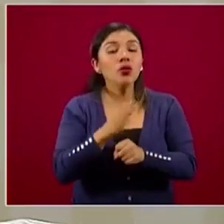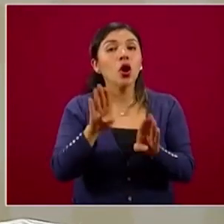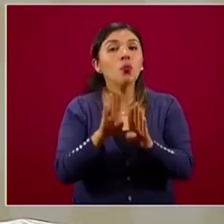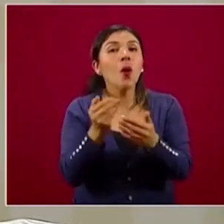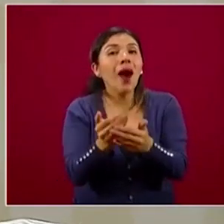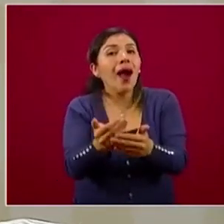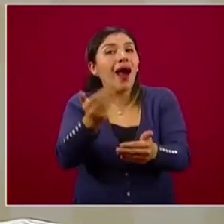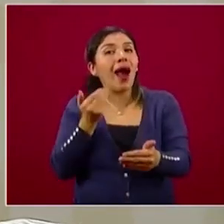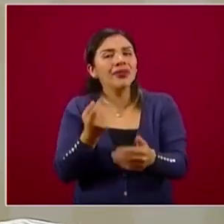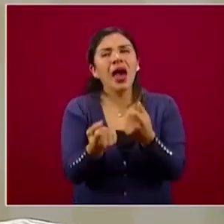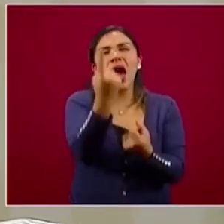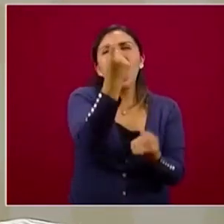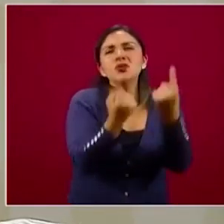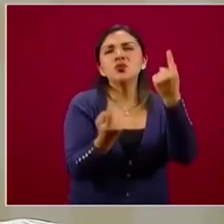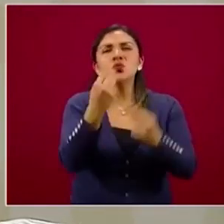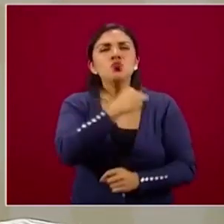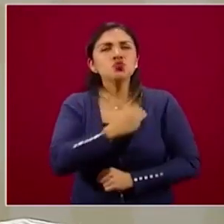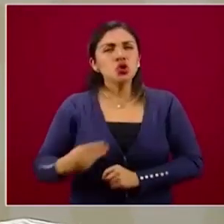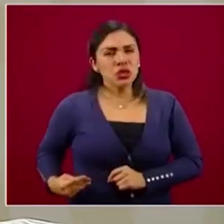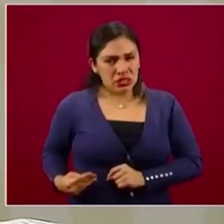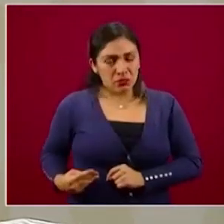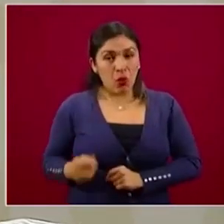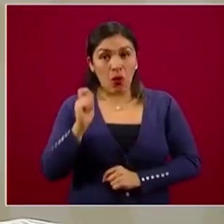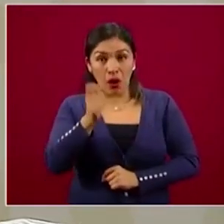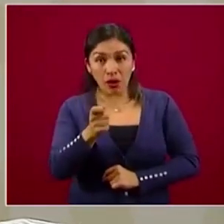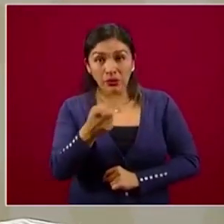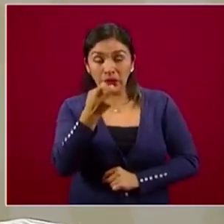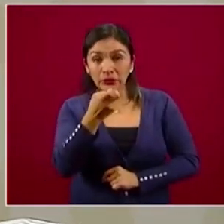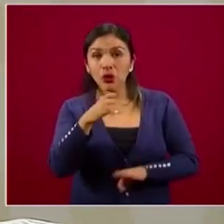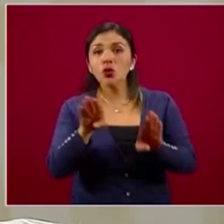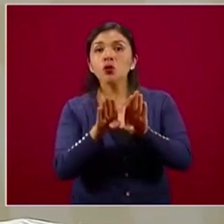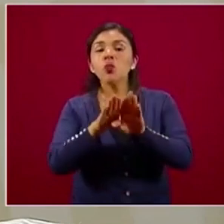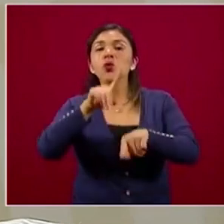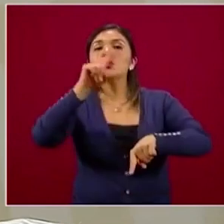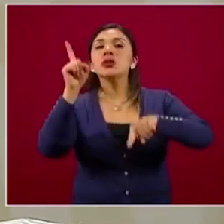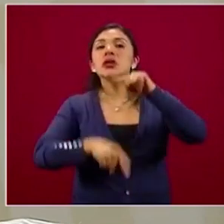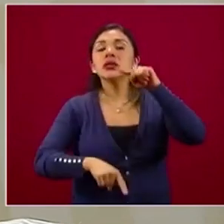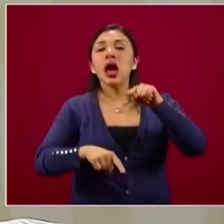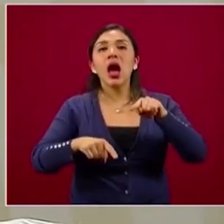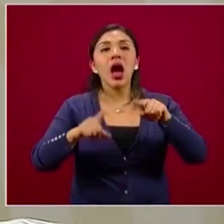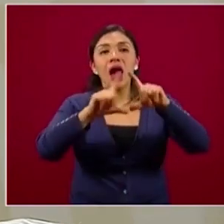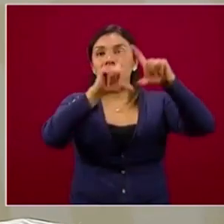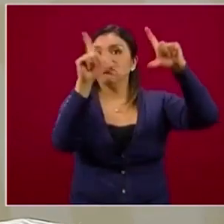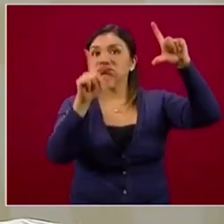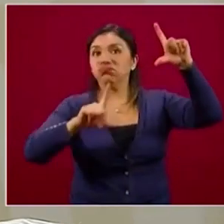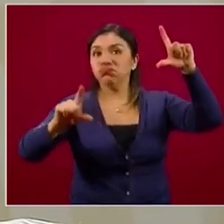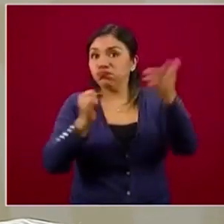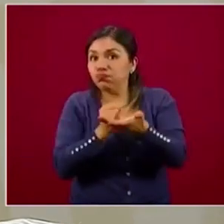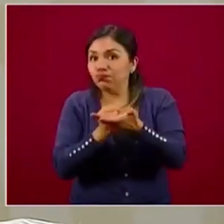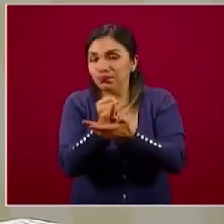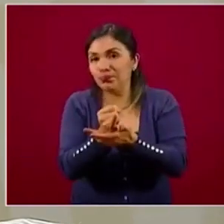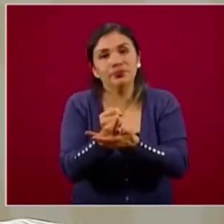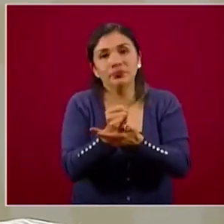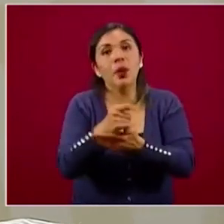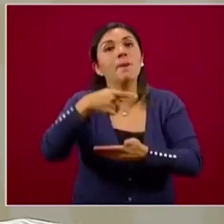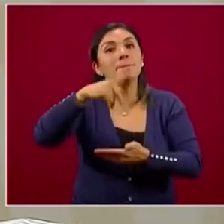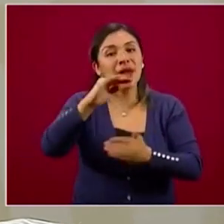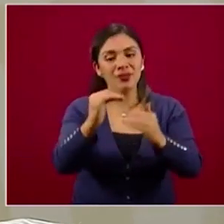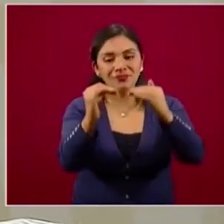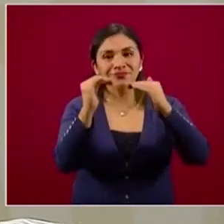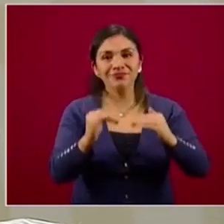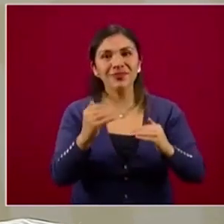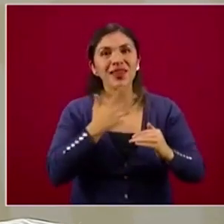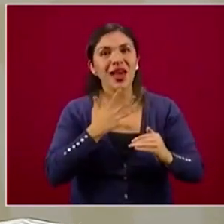con los municipios de La Esperanza se quita la disposición de carácter nacional, pero abajo permanece,